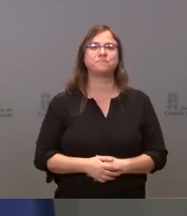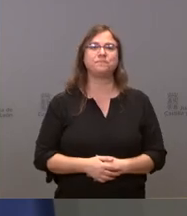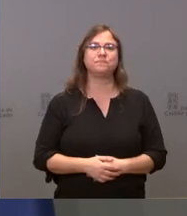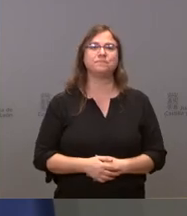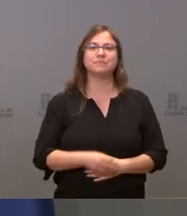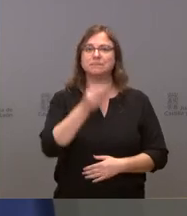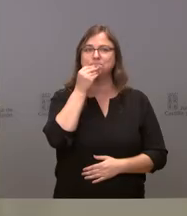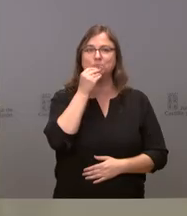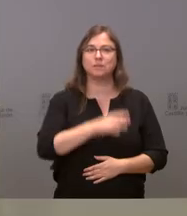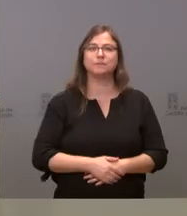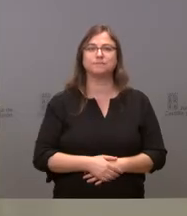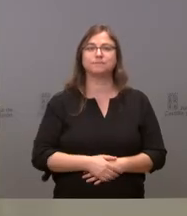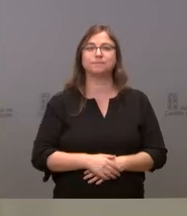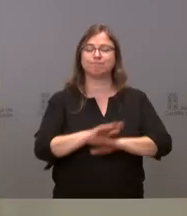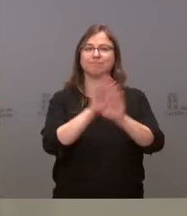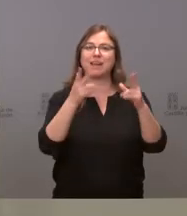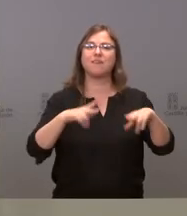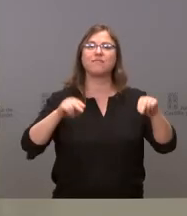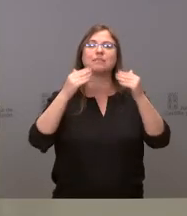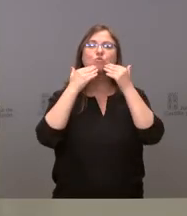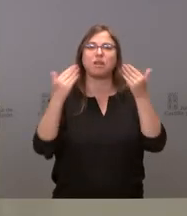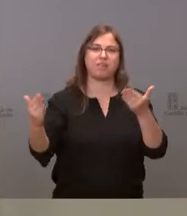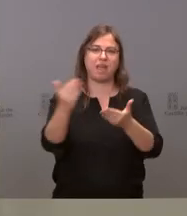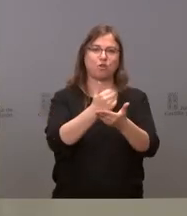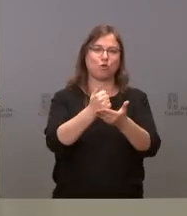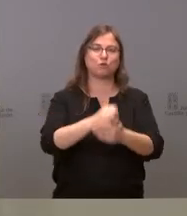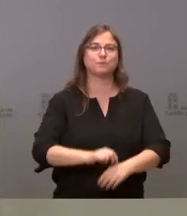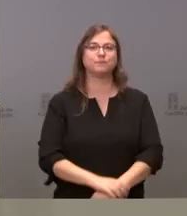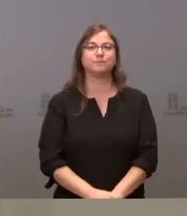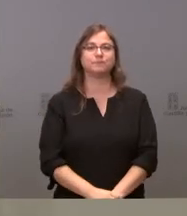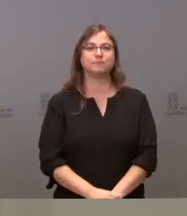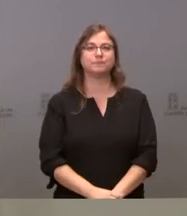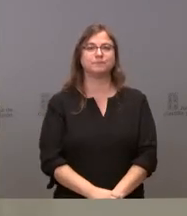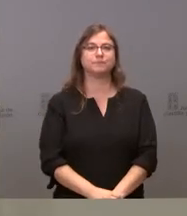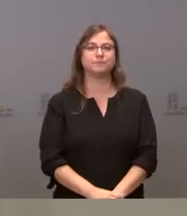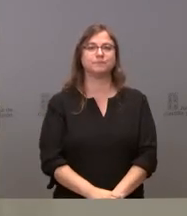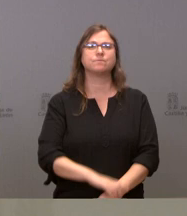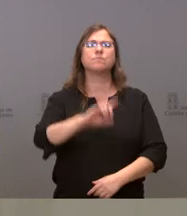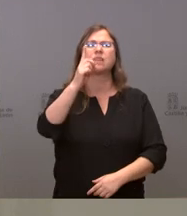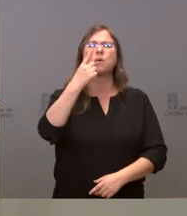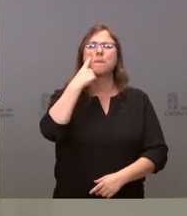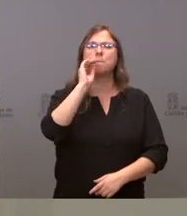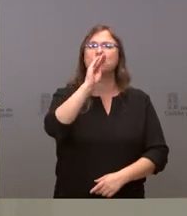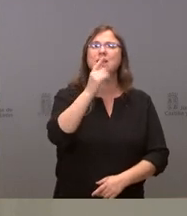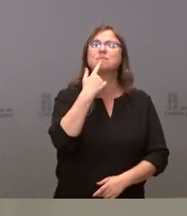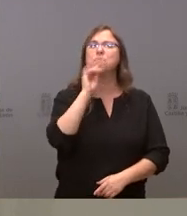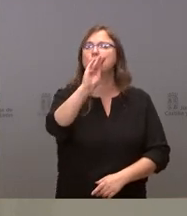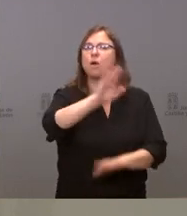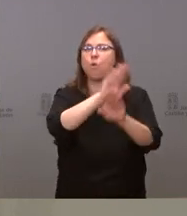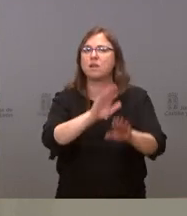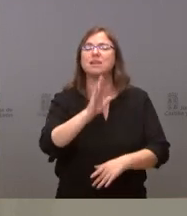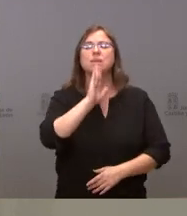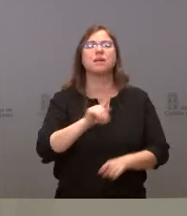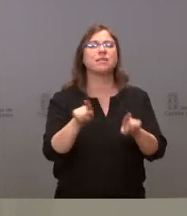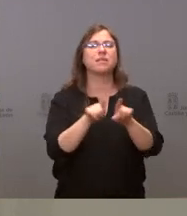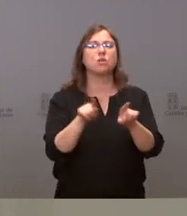Muy bien. Pues hemos llegado al final. Gracias a todos. Me he olvidado antes. No sé qué le parece este planteamiento